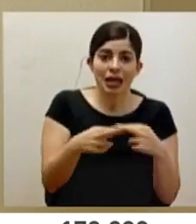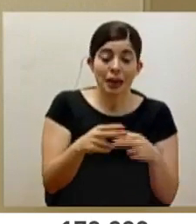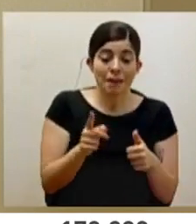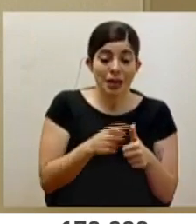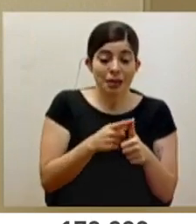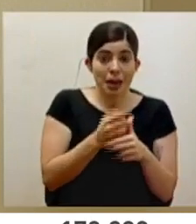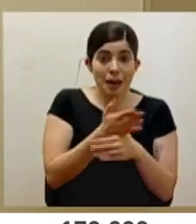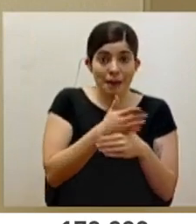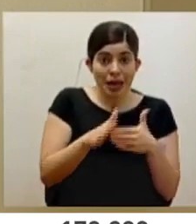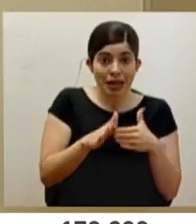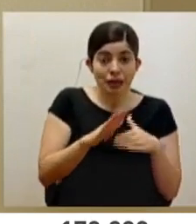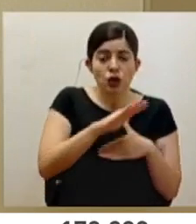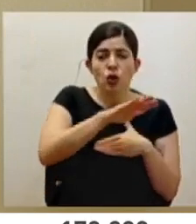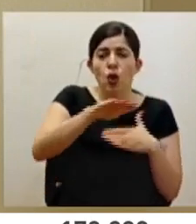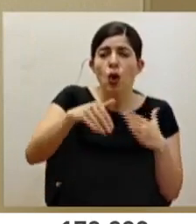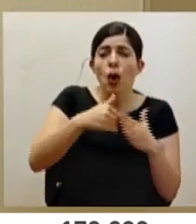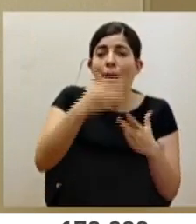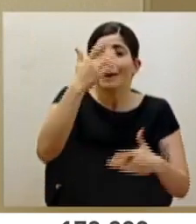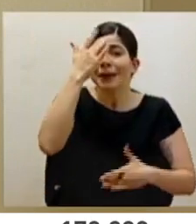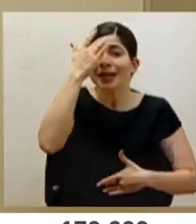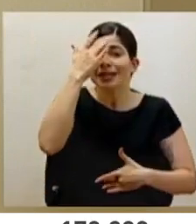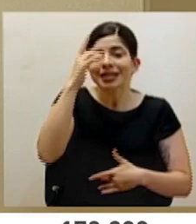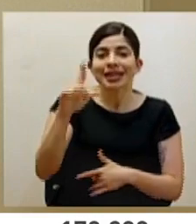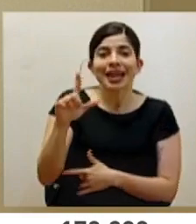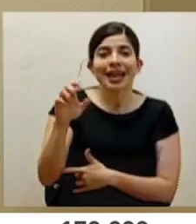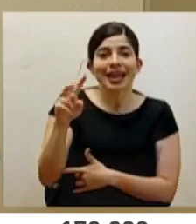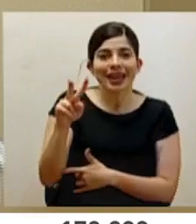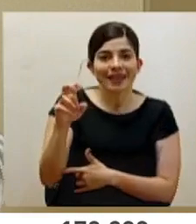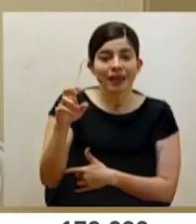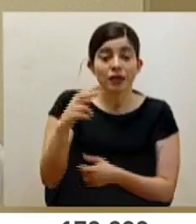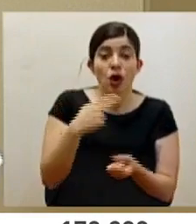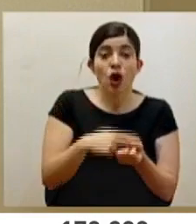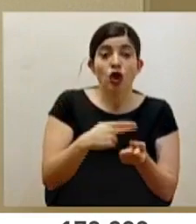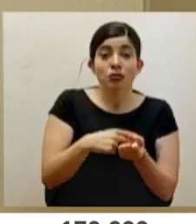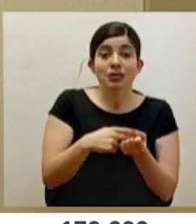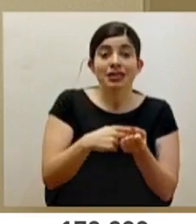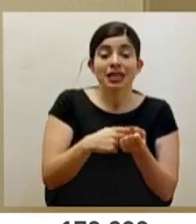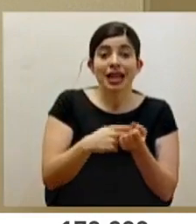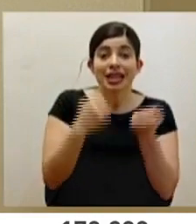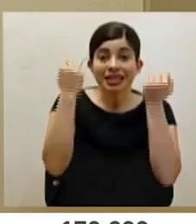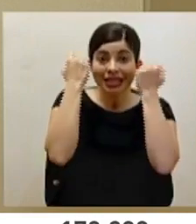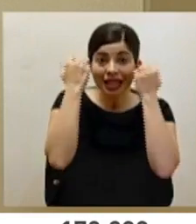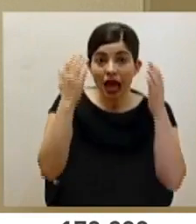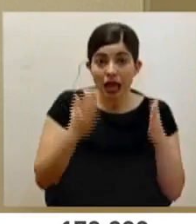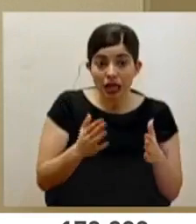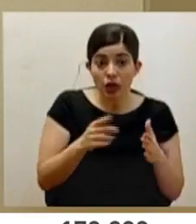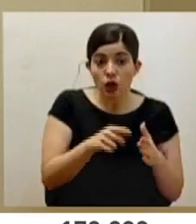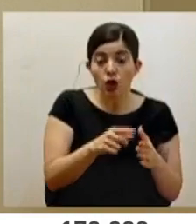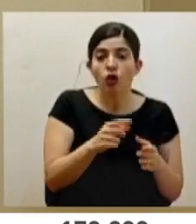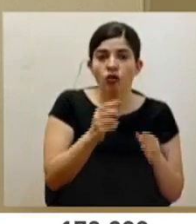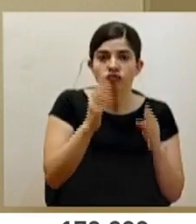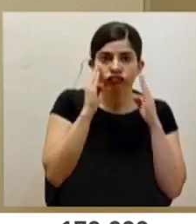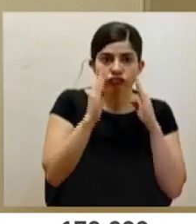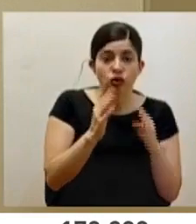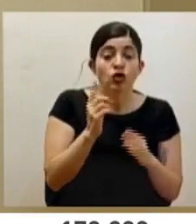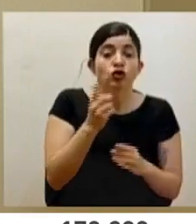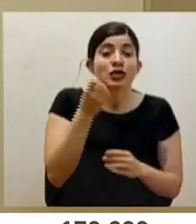se van a concentrar todos los pacientes leves en el hospital psiquiátrico, excepto aquellos que requieran algún manejo en especial.